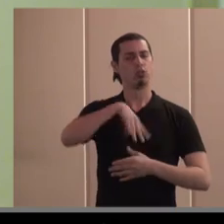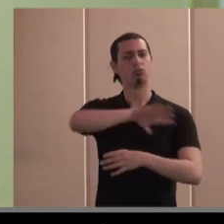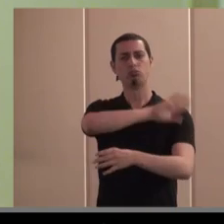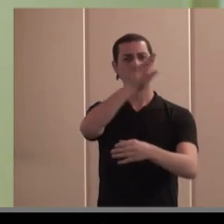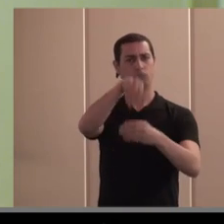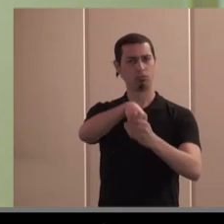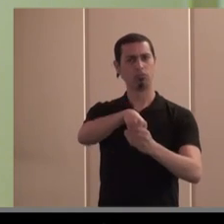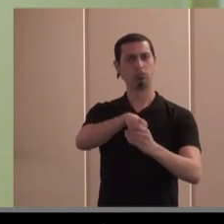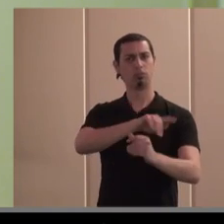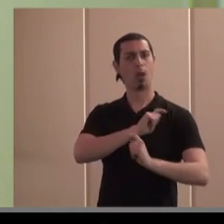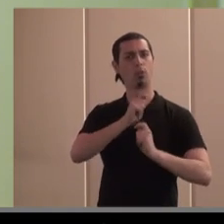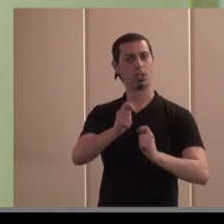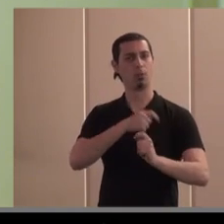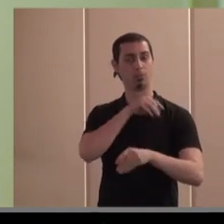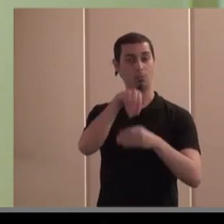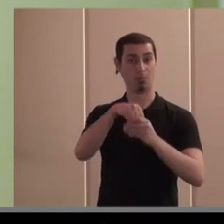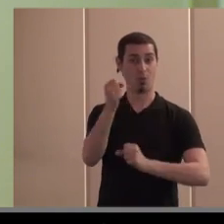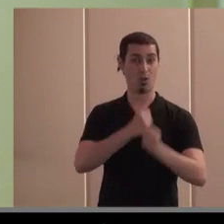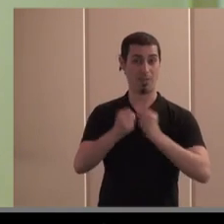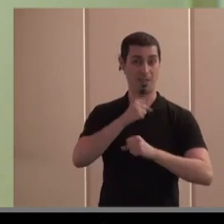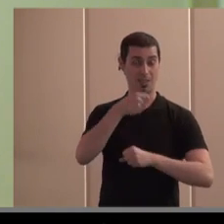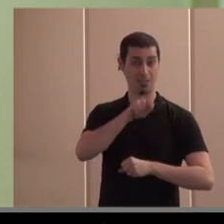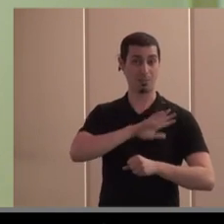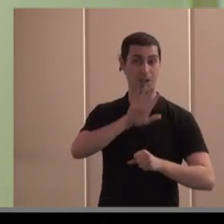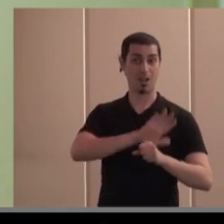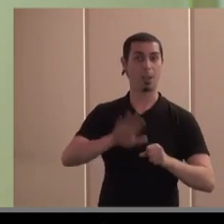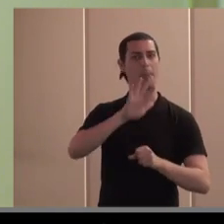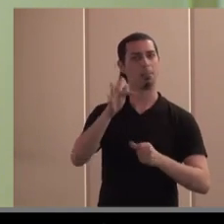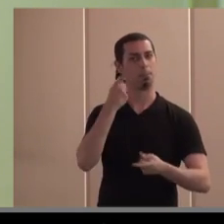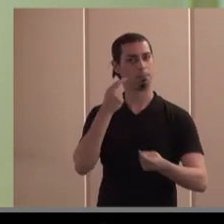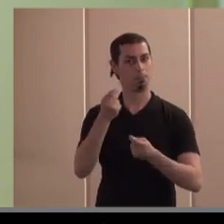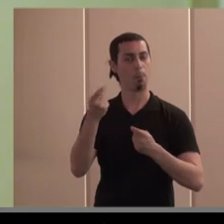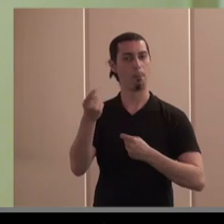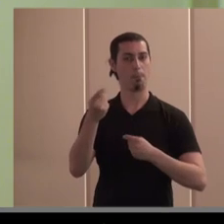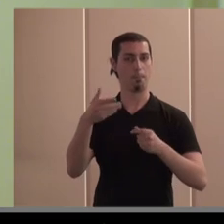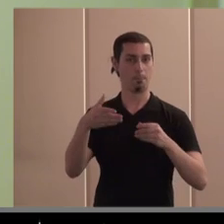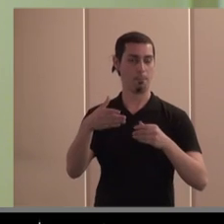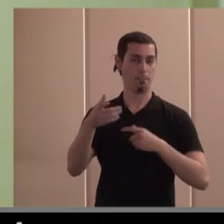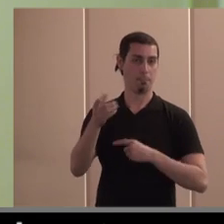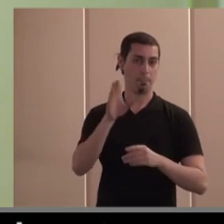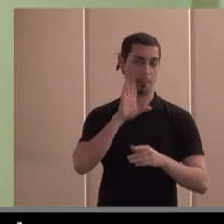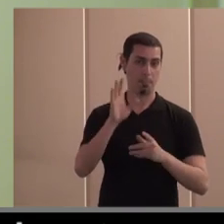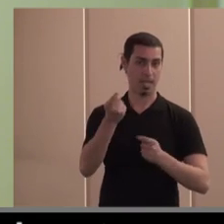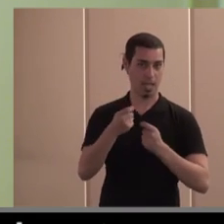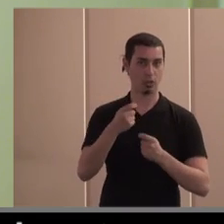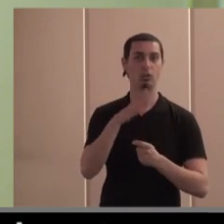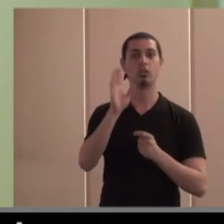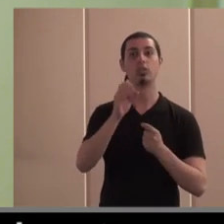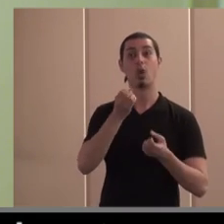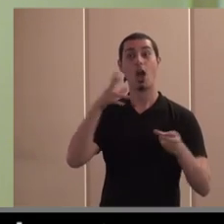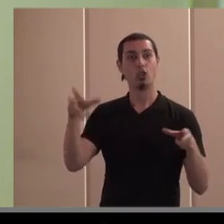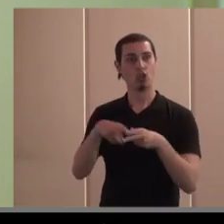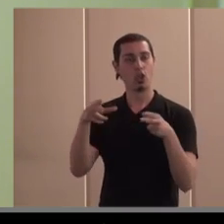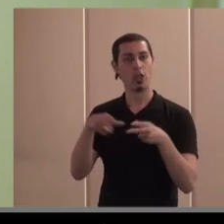contribuimos al desarrollo económico del país y al pluralismo de los mercados y hay una cosa muy importante que trasladamos a la sociedad y al